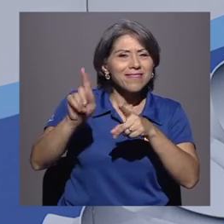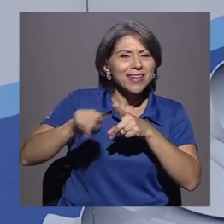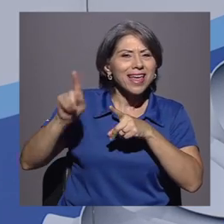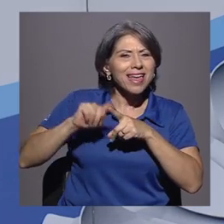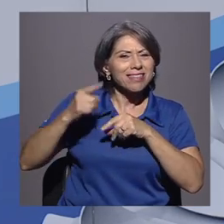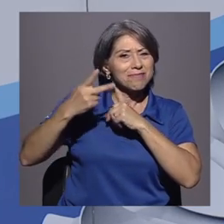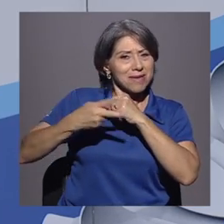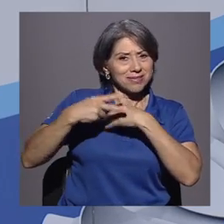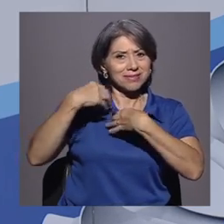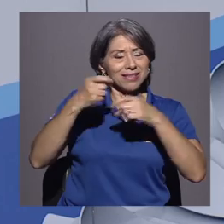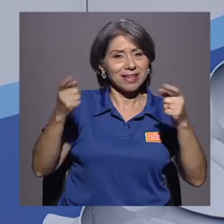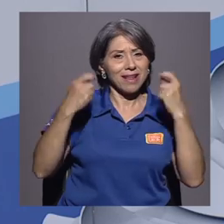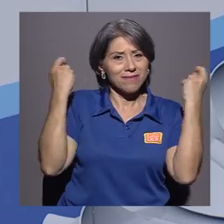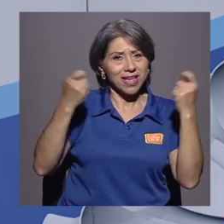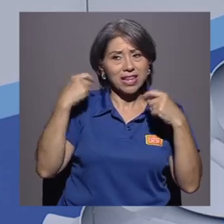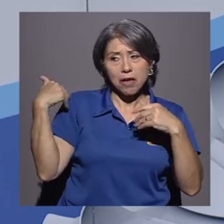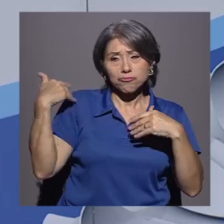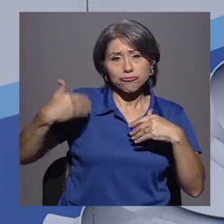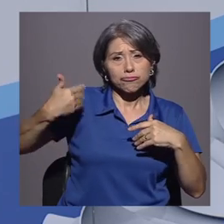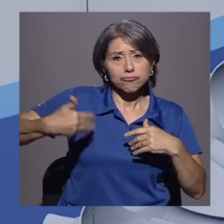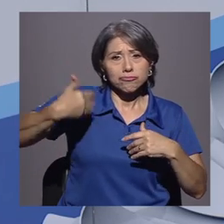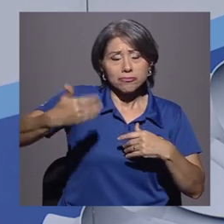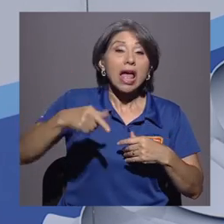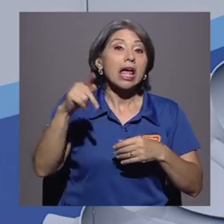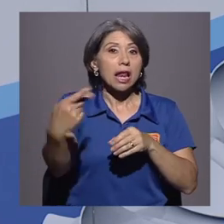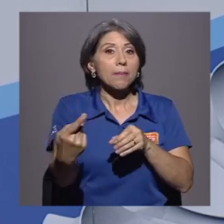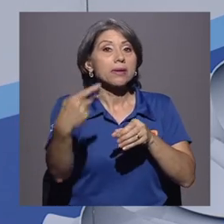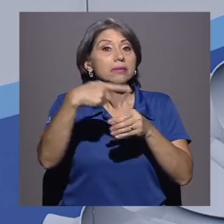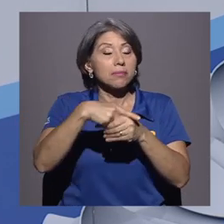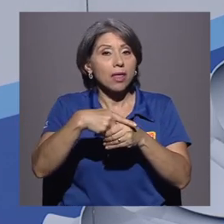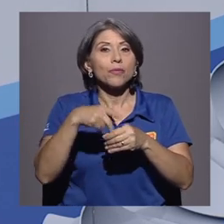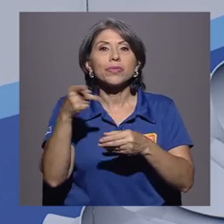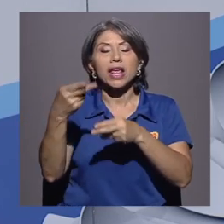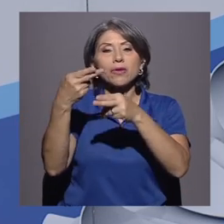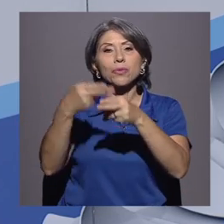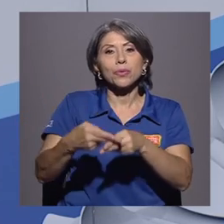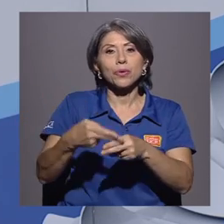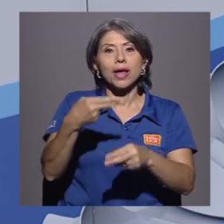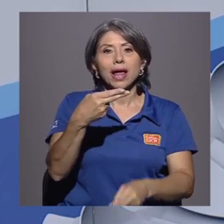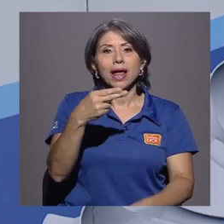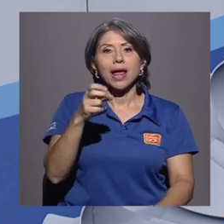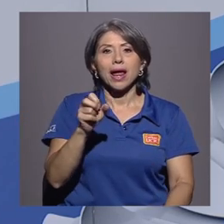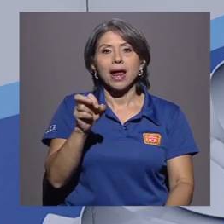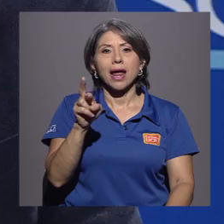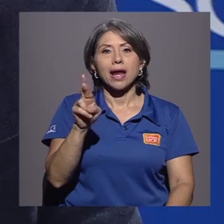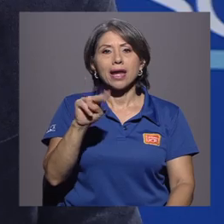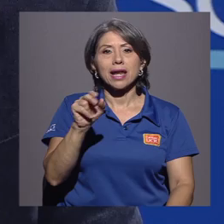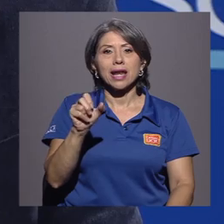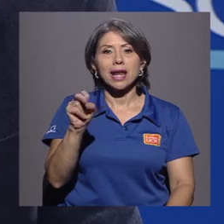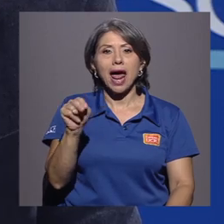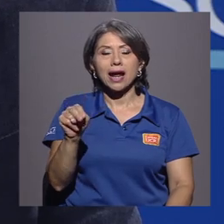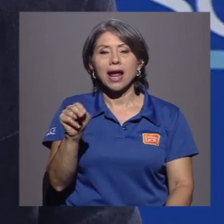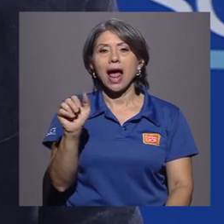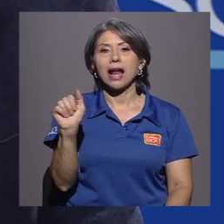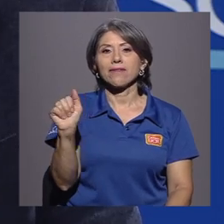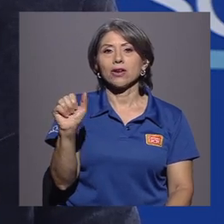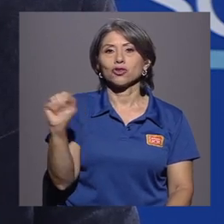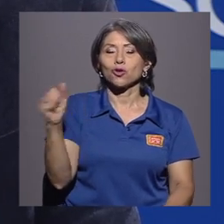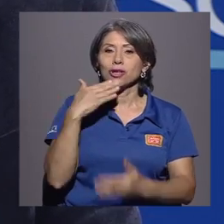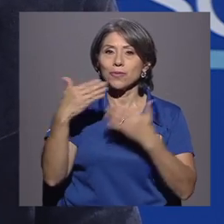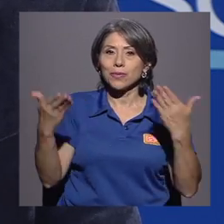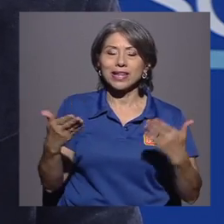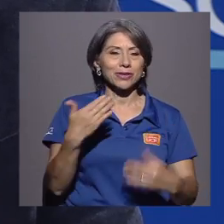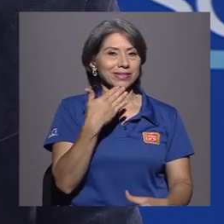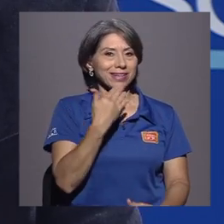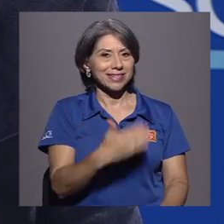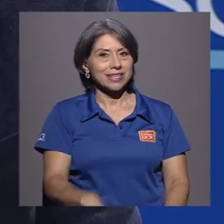ediciones de la feria, que ha participado con sus trabajos en la feria. Él es Hernán Arevalo Solórzano. Hernán, bienvenido a Desde la U. Muchas